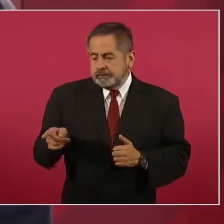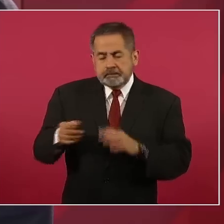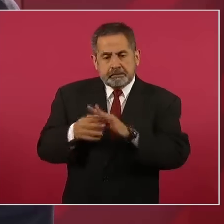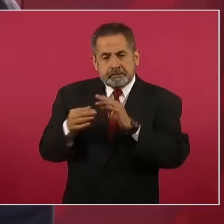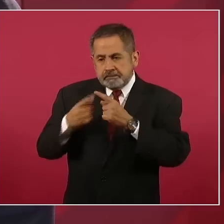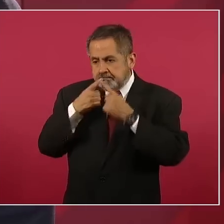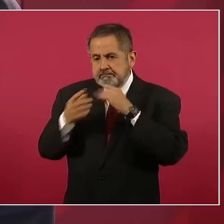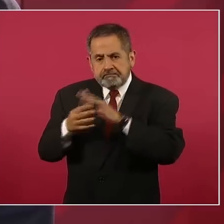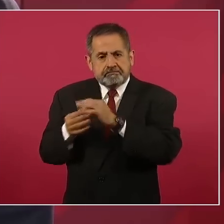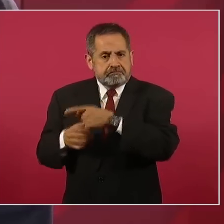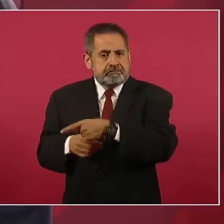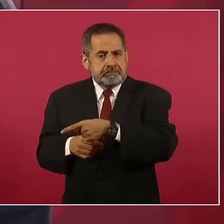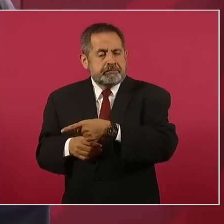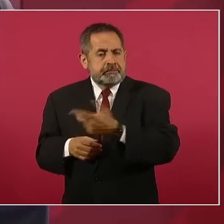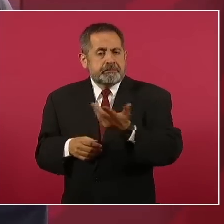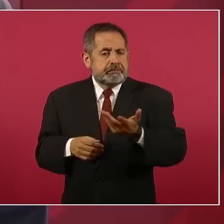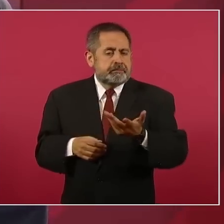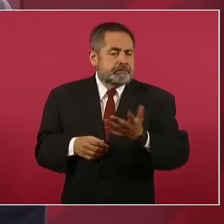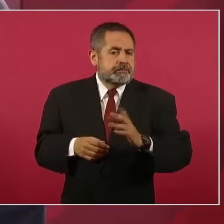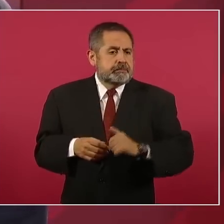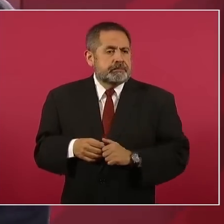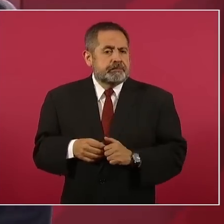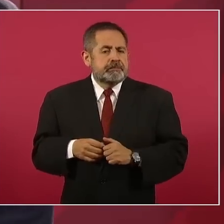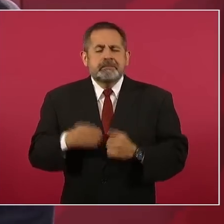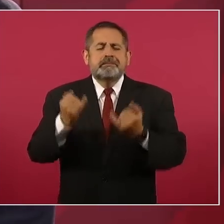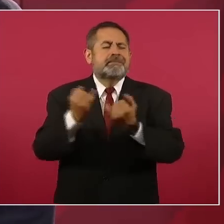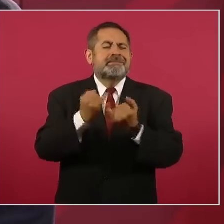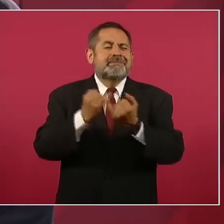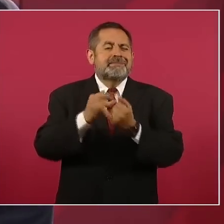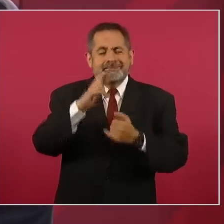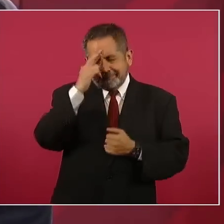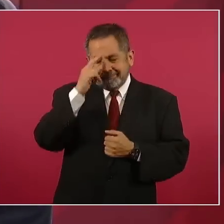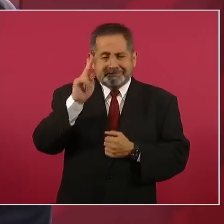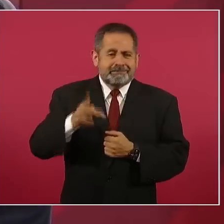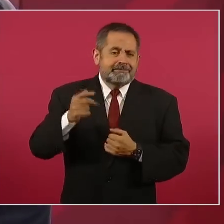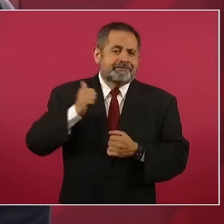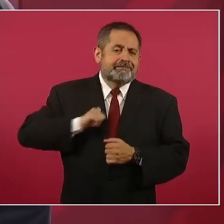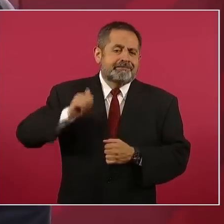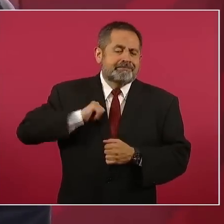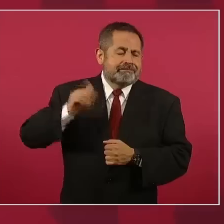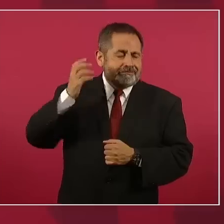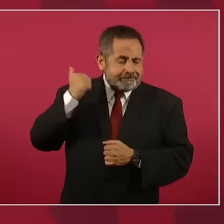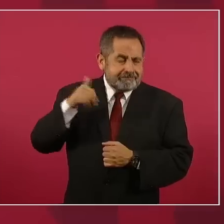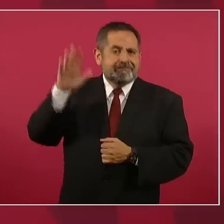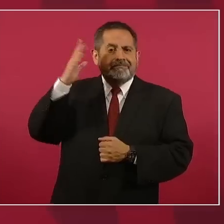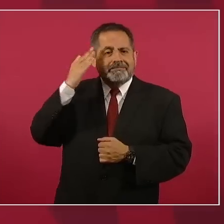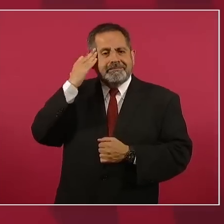como en su tiempo fue el programa Bracero.